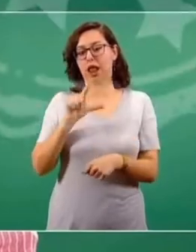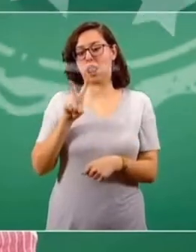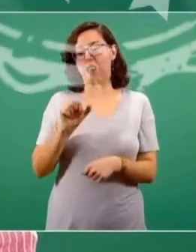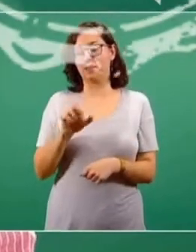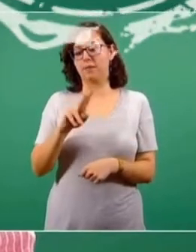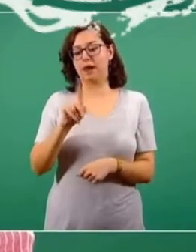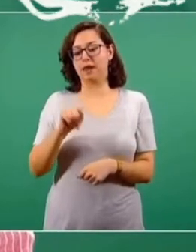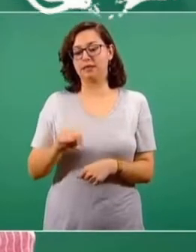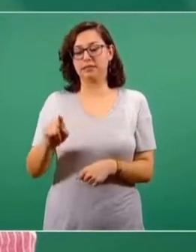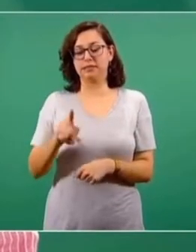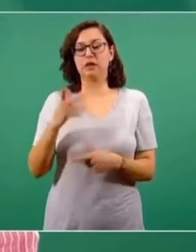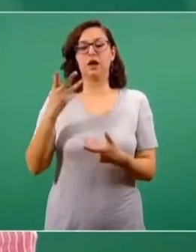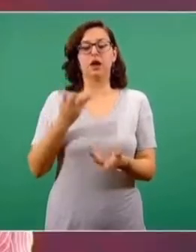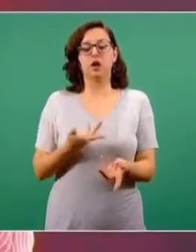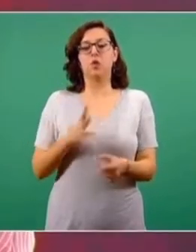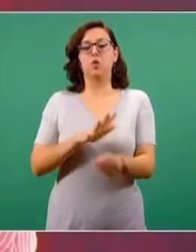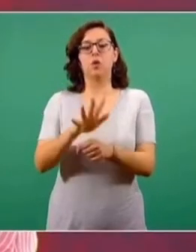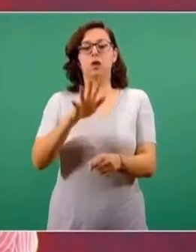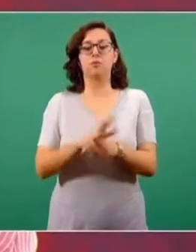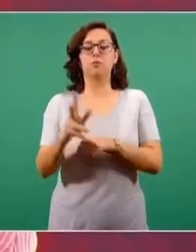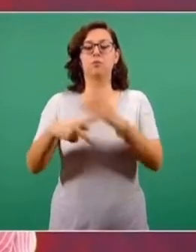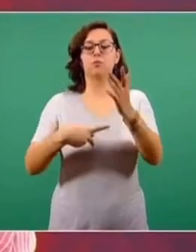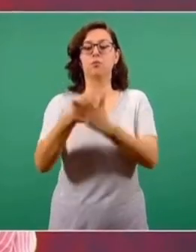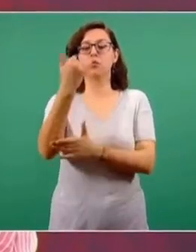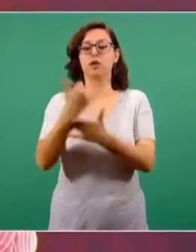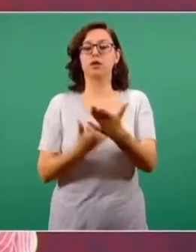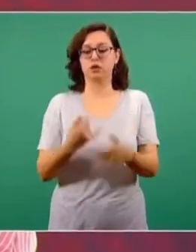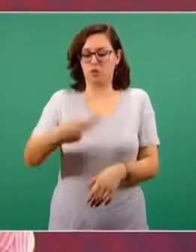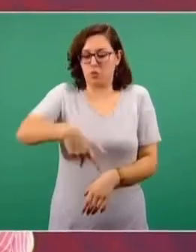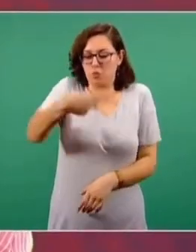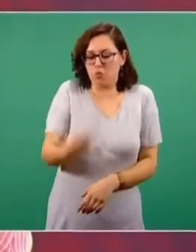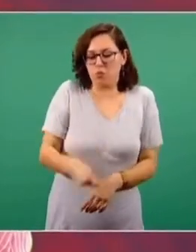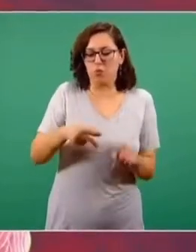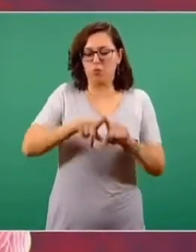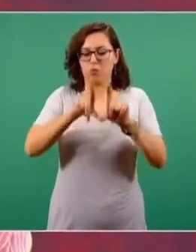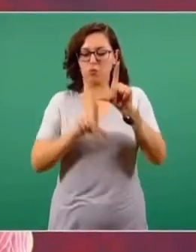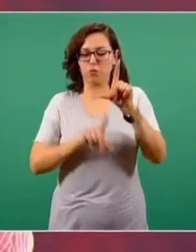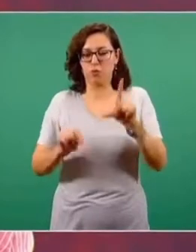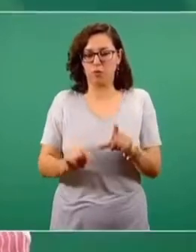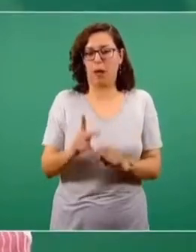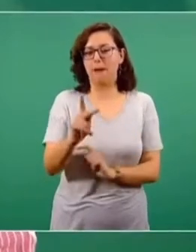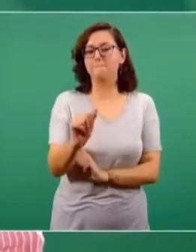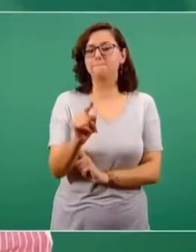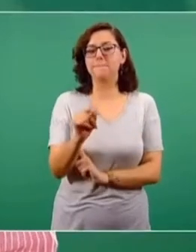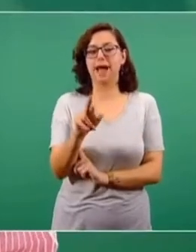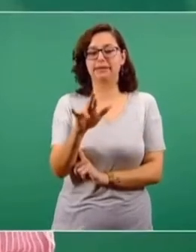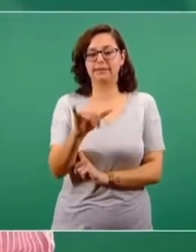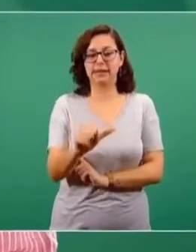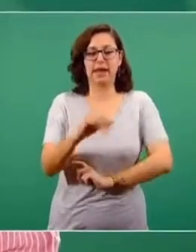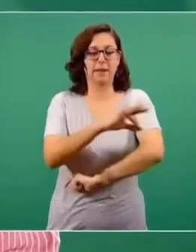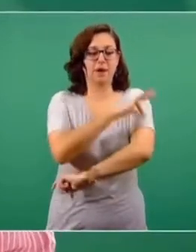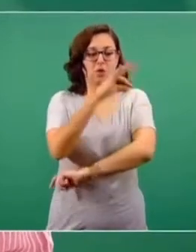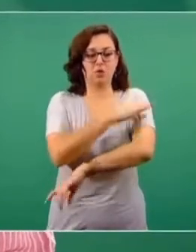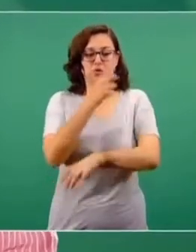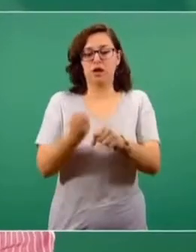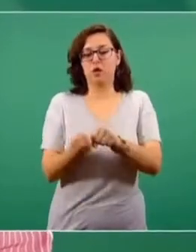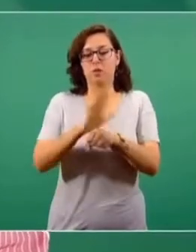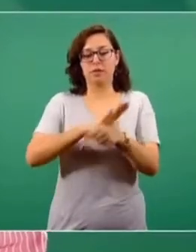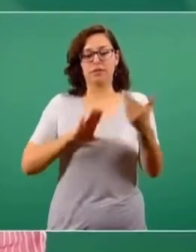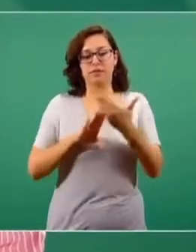Es el proyecto PATRIA. PATRIA es la vacuna contra COVID elaborada en México. A partir de